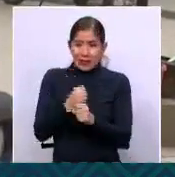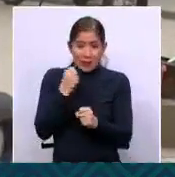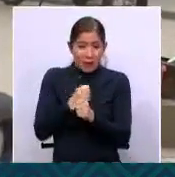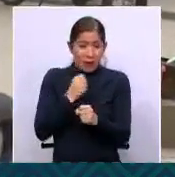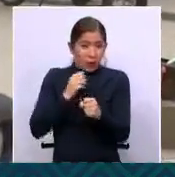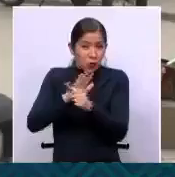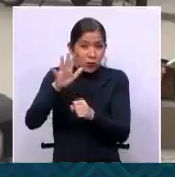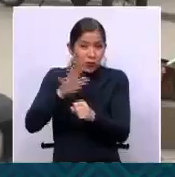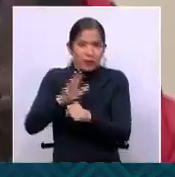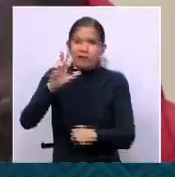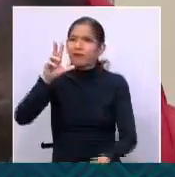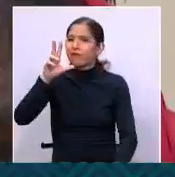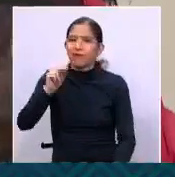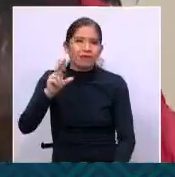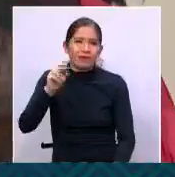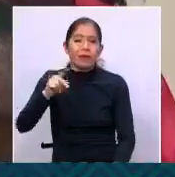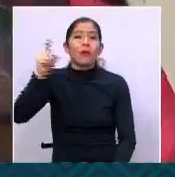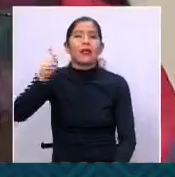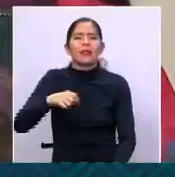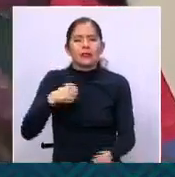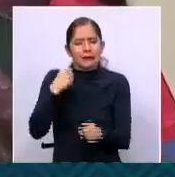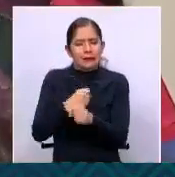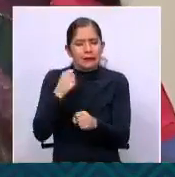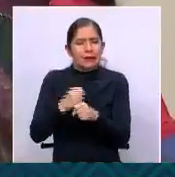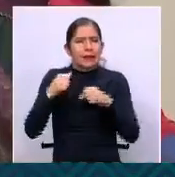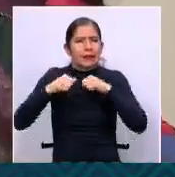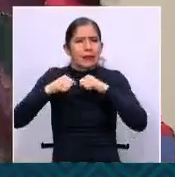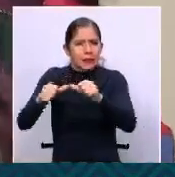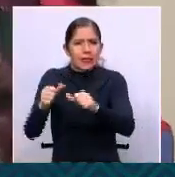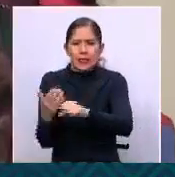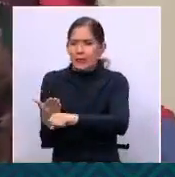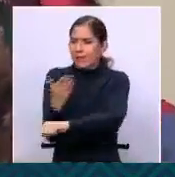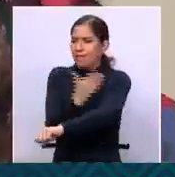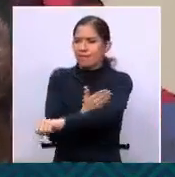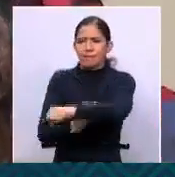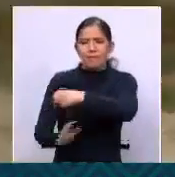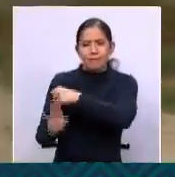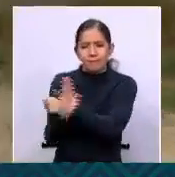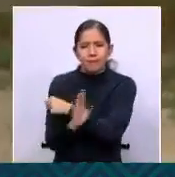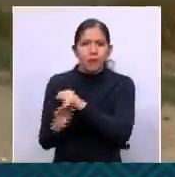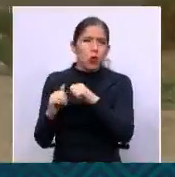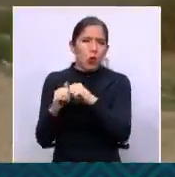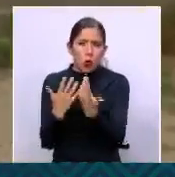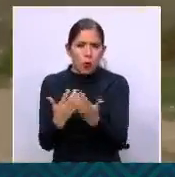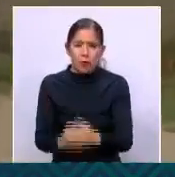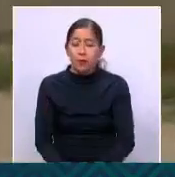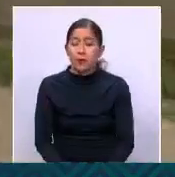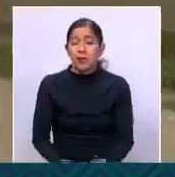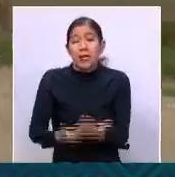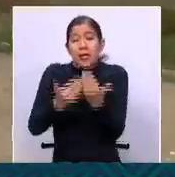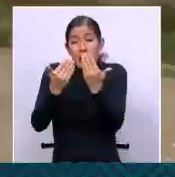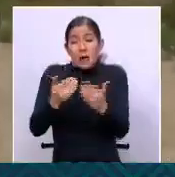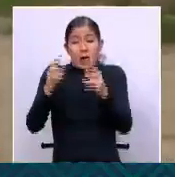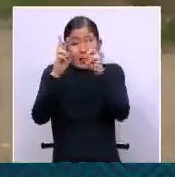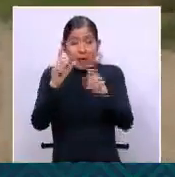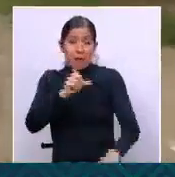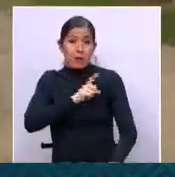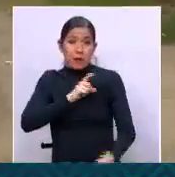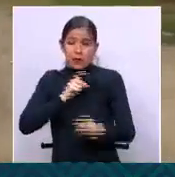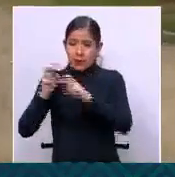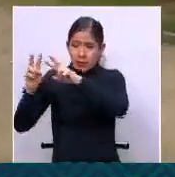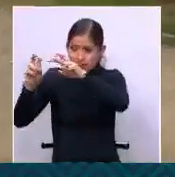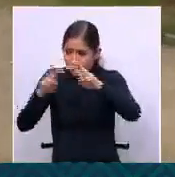seguir trabajando en la prevención. Respecto a los actos investigativos, la policía boliviana ya ha logrado